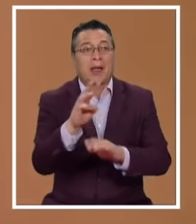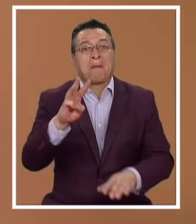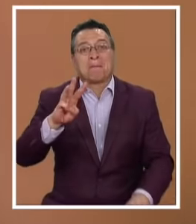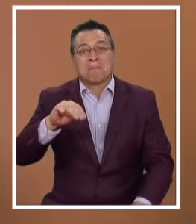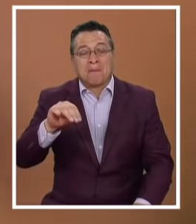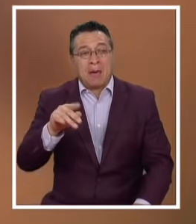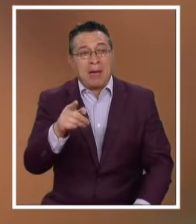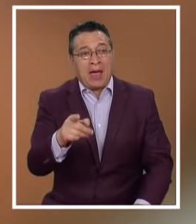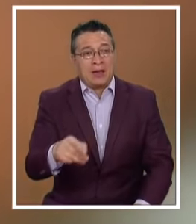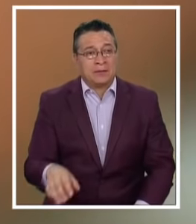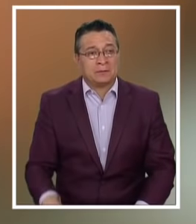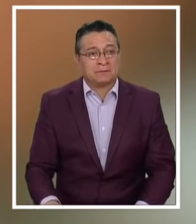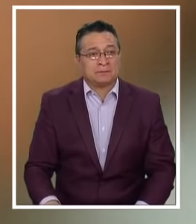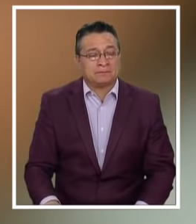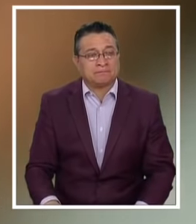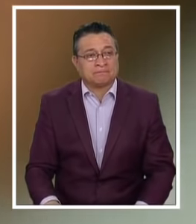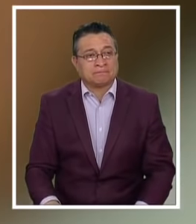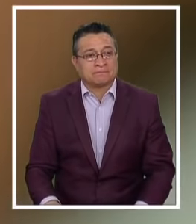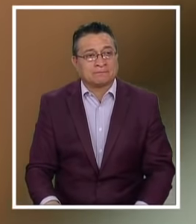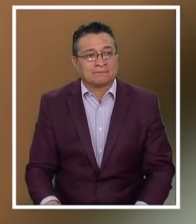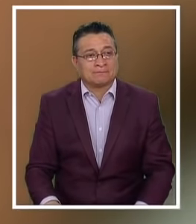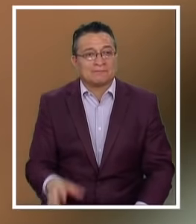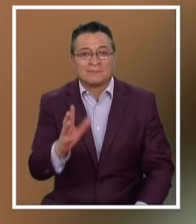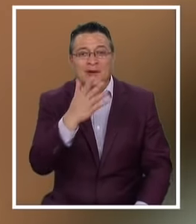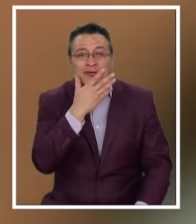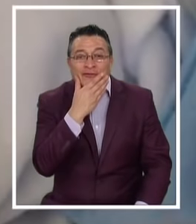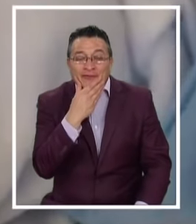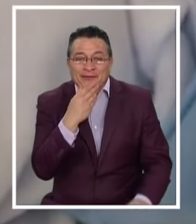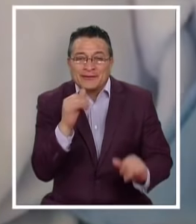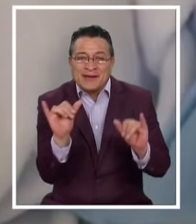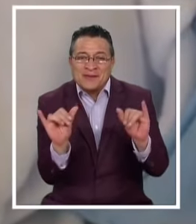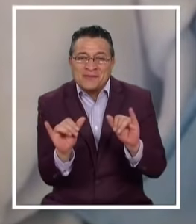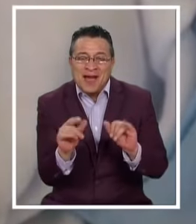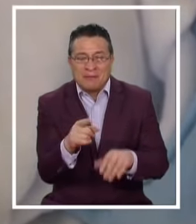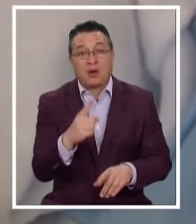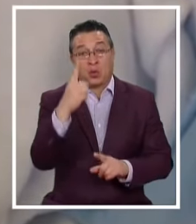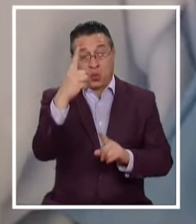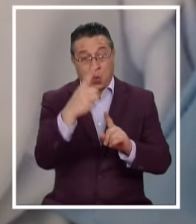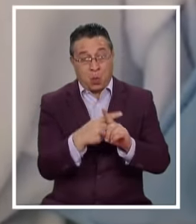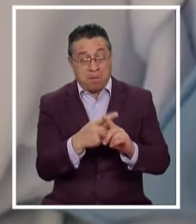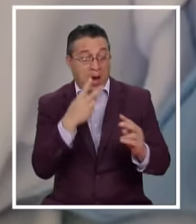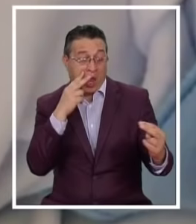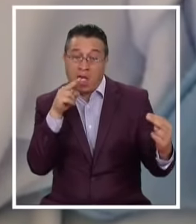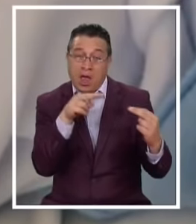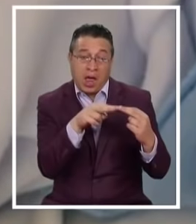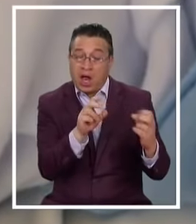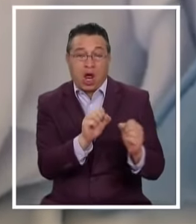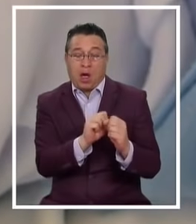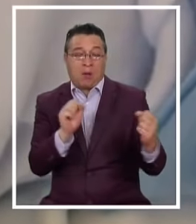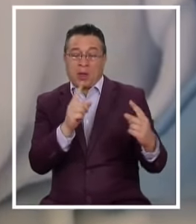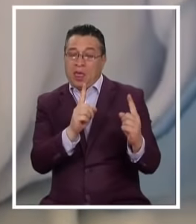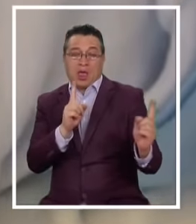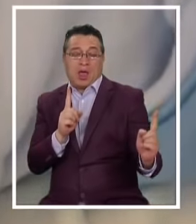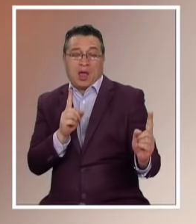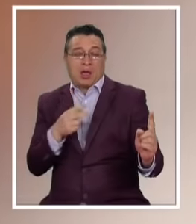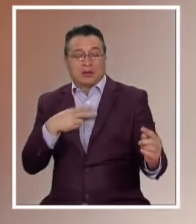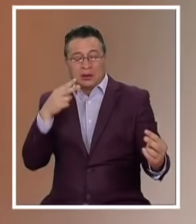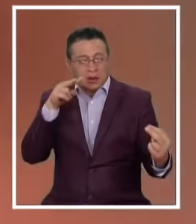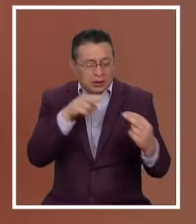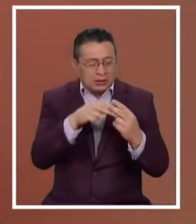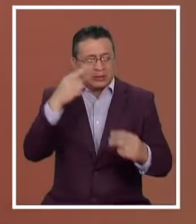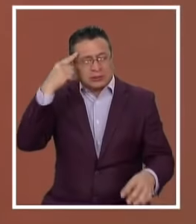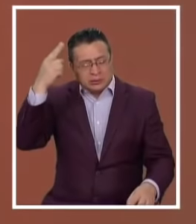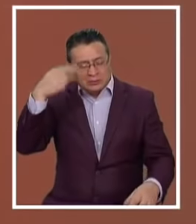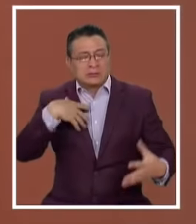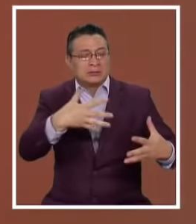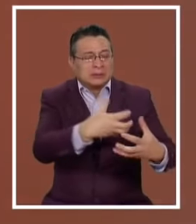la vidia Qué nena Qué vida linda Estuvo casi un mes Alejada de su hijo La sola idea De verlo Tocarlo